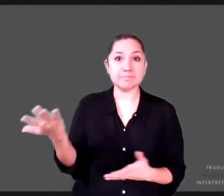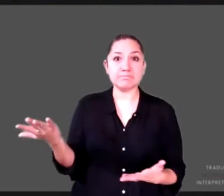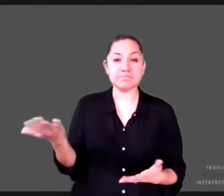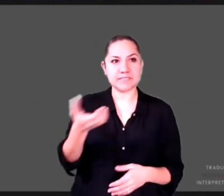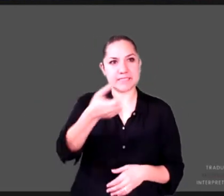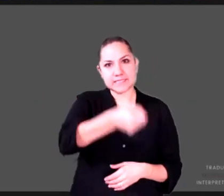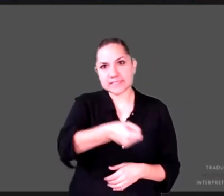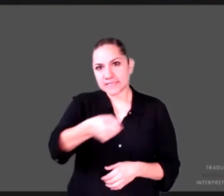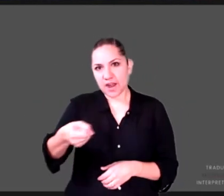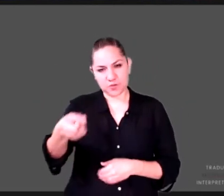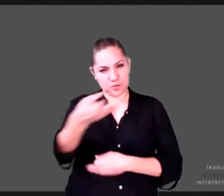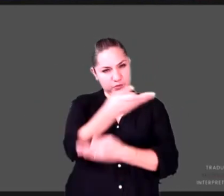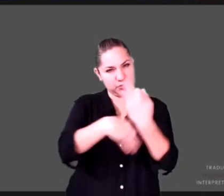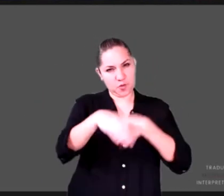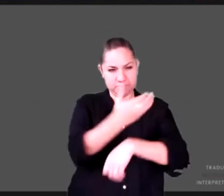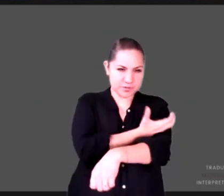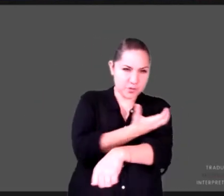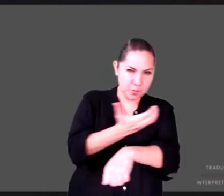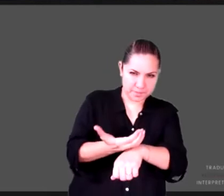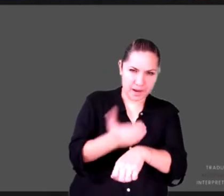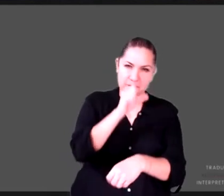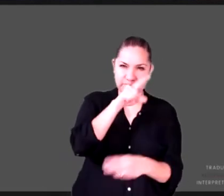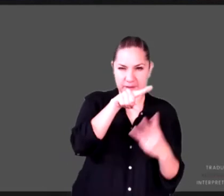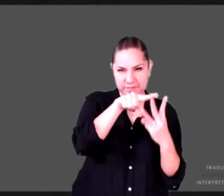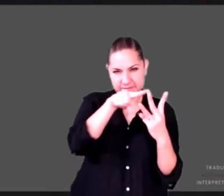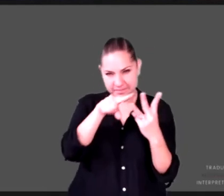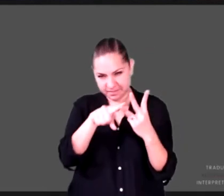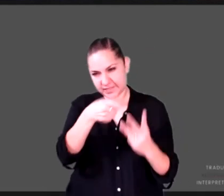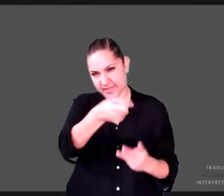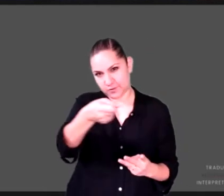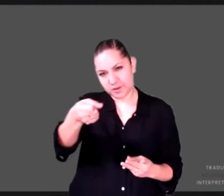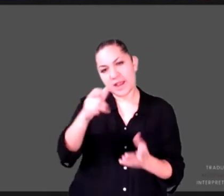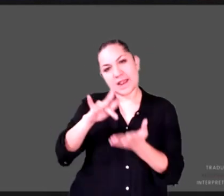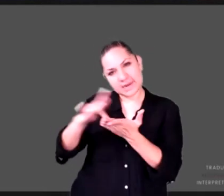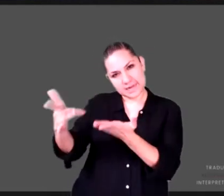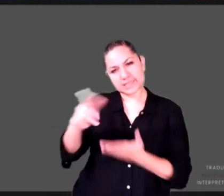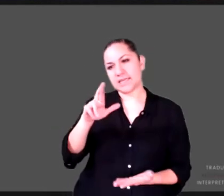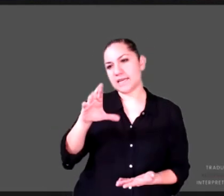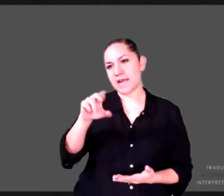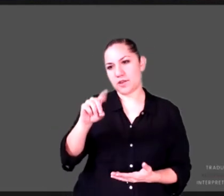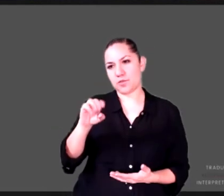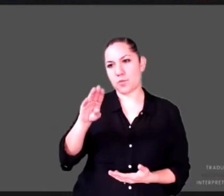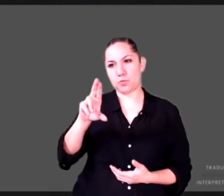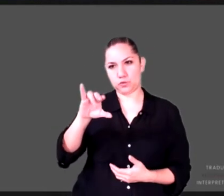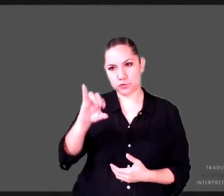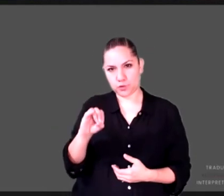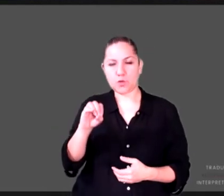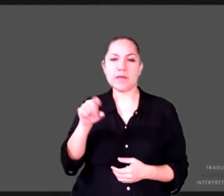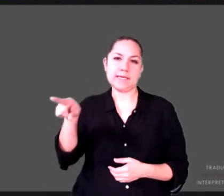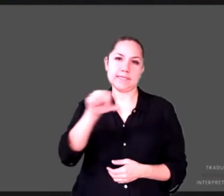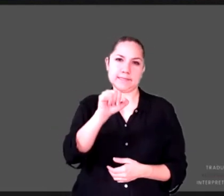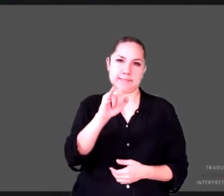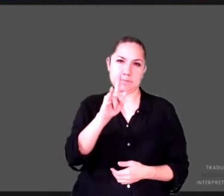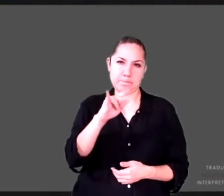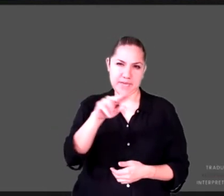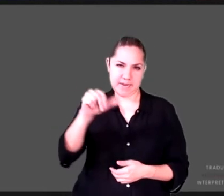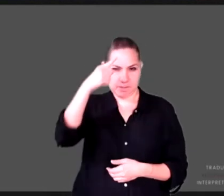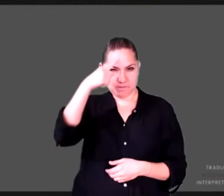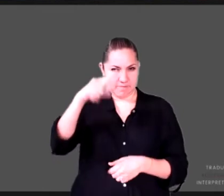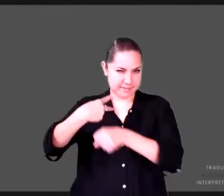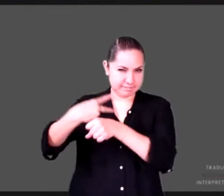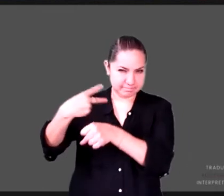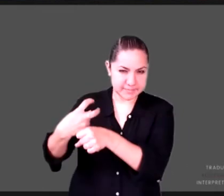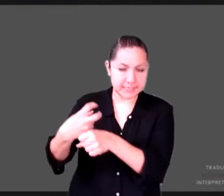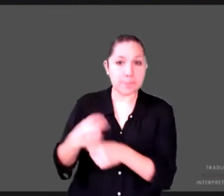mis compañeros panelistas y muchas gracias a Ricardo Bucio y el CIPINA por esta invitación. Bueno, pues, para los que no nos